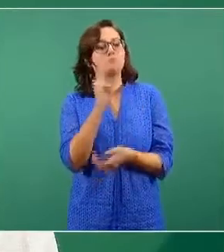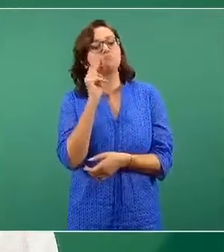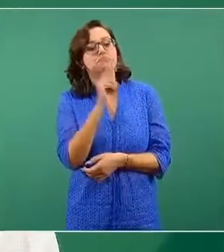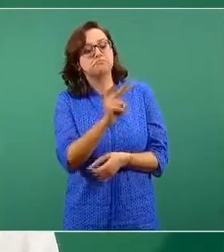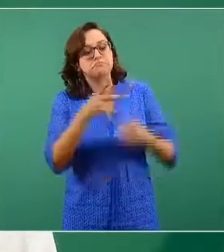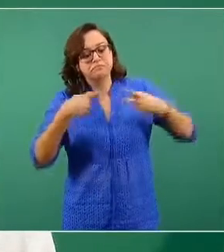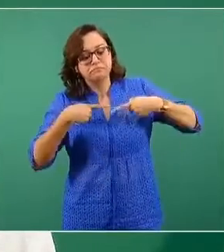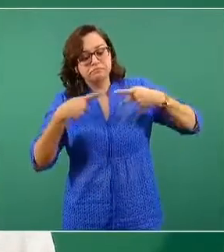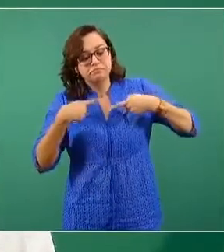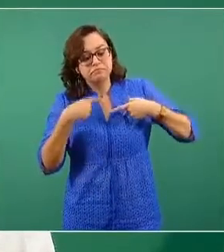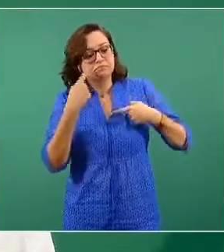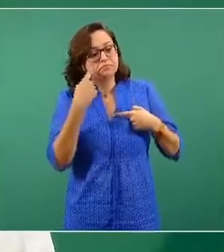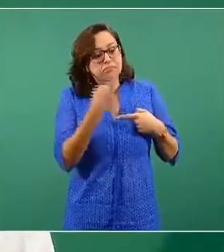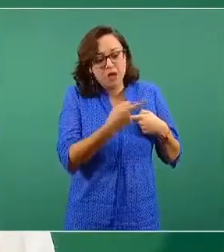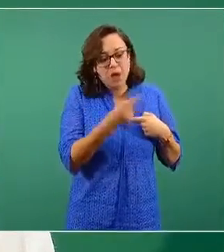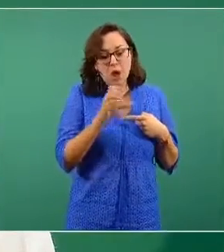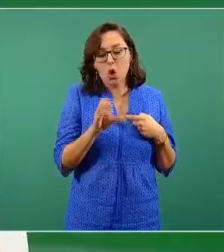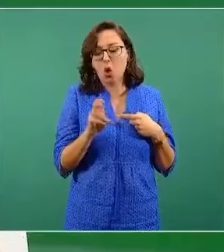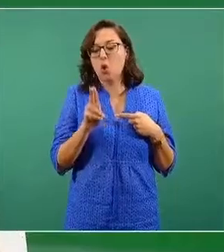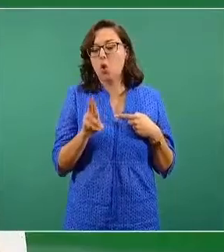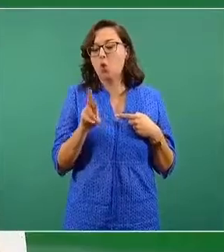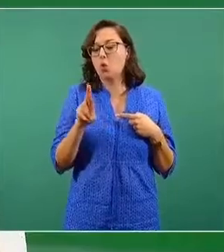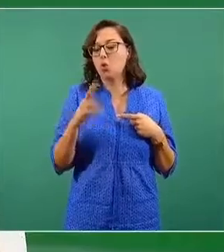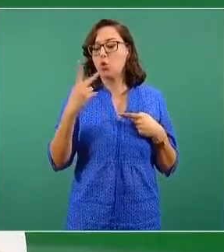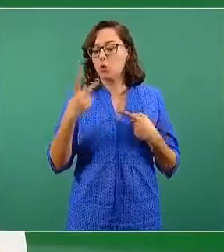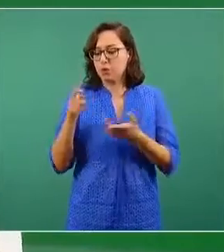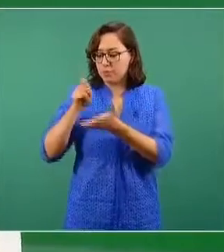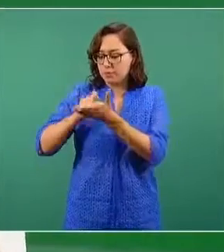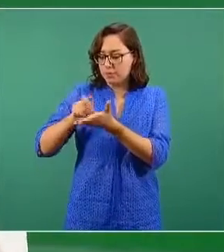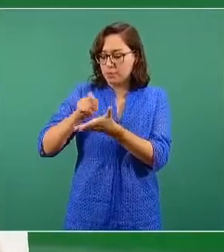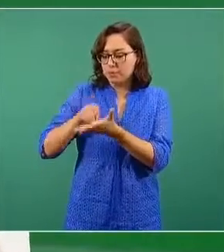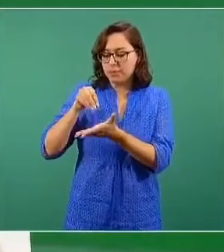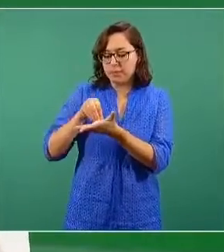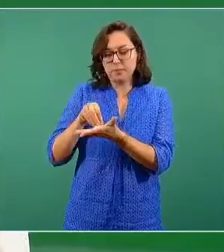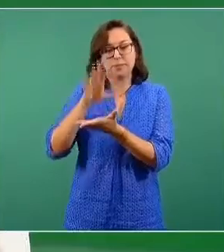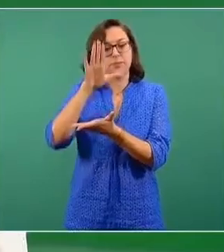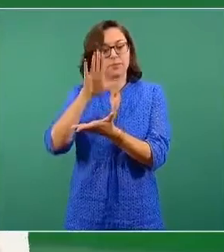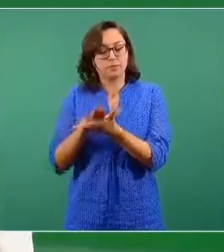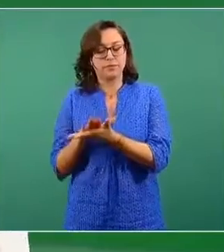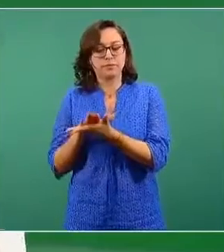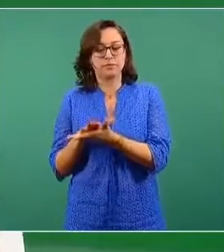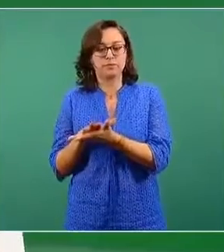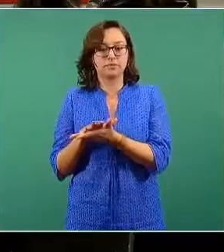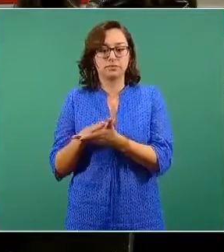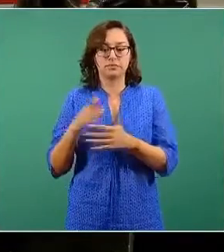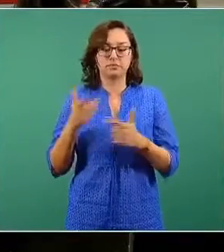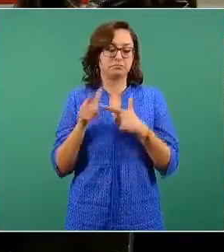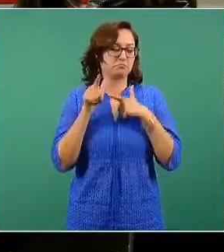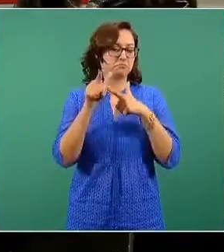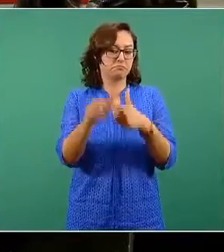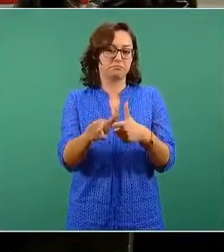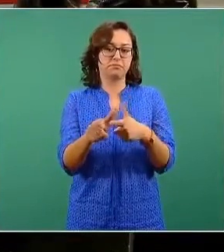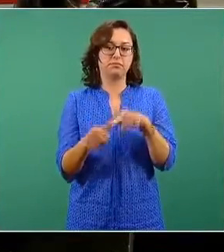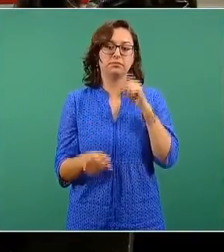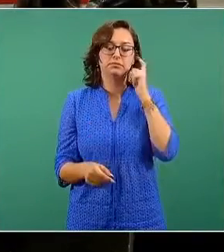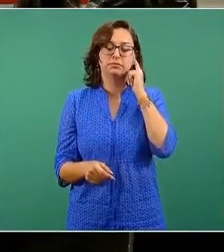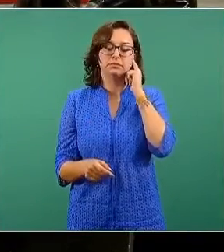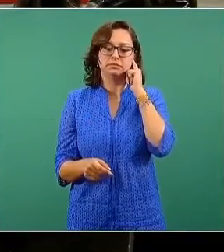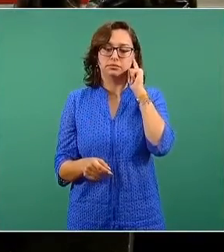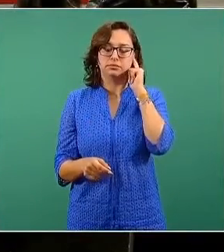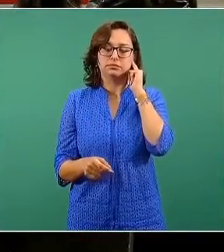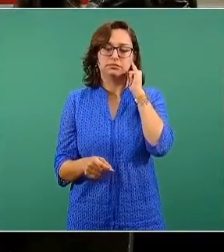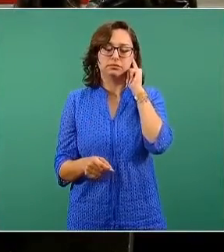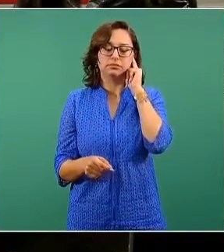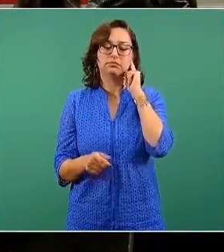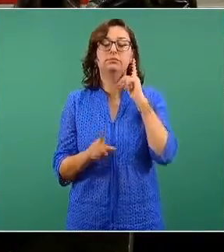incluyendo la CURP, la Cédula Única del Registro Poblacional, para la identificación y el seguimiento. Posteriormente,